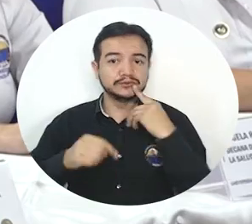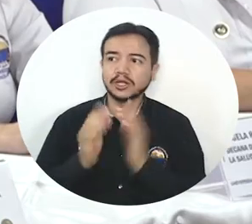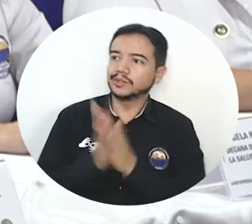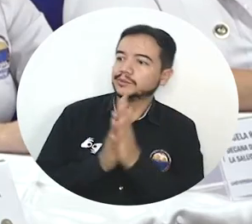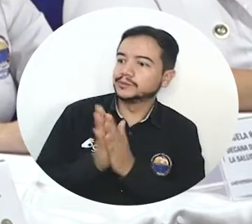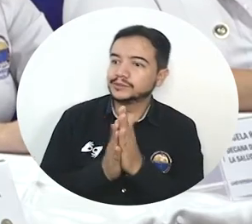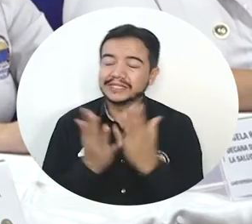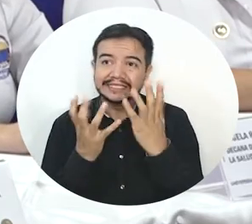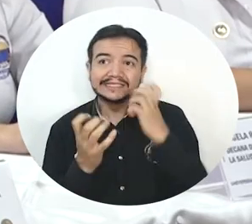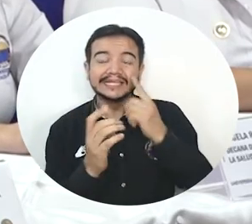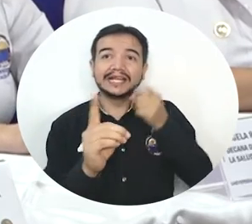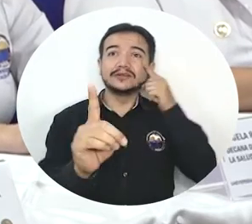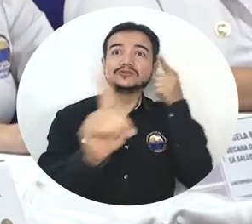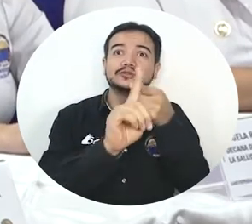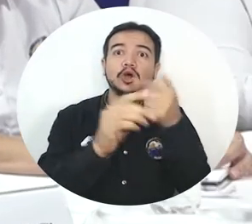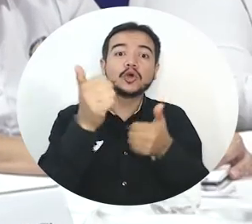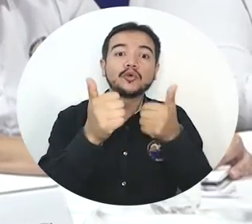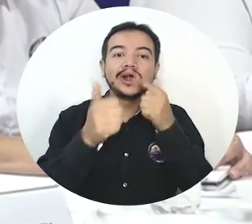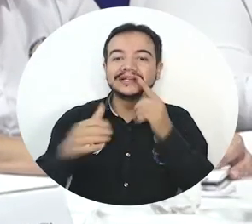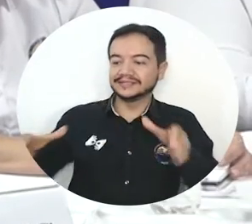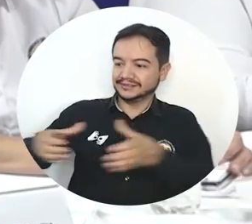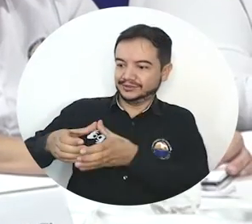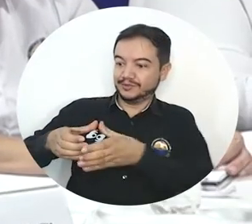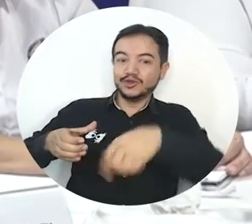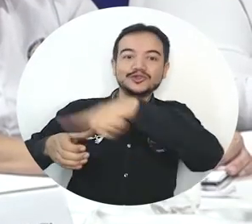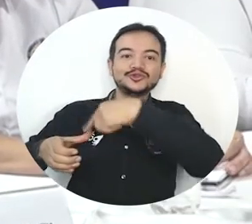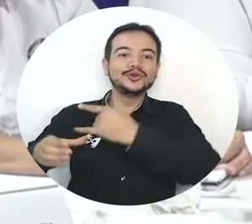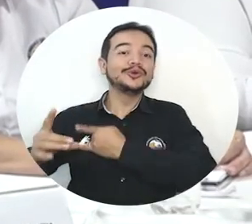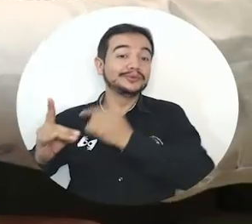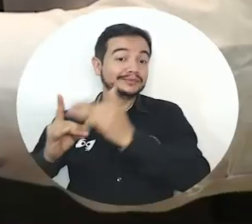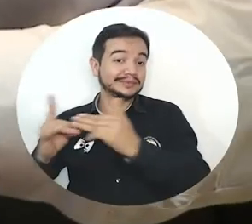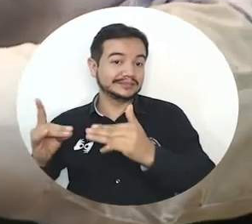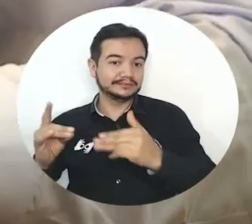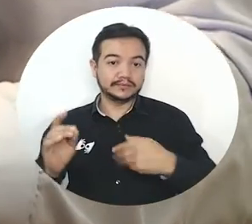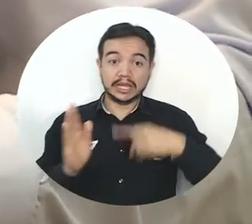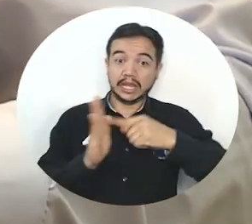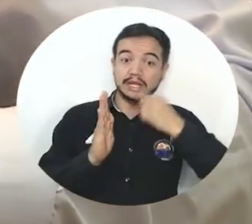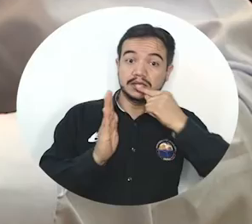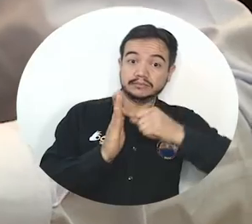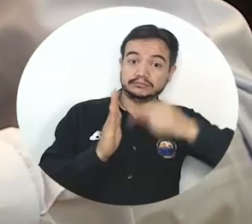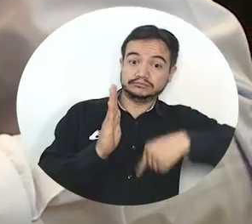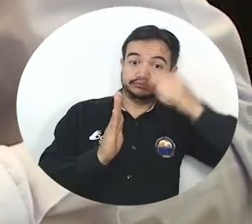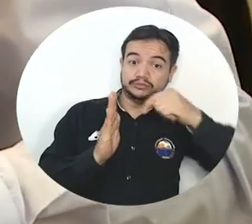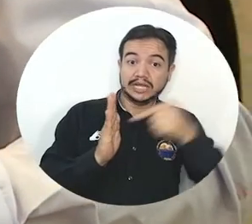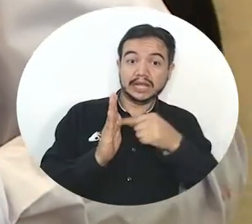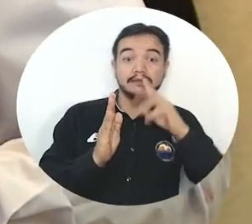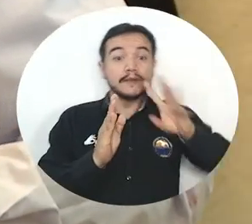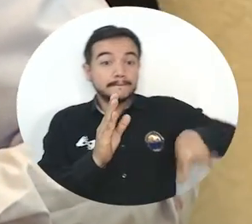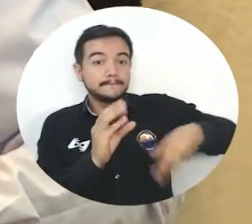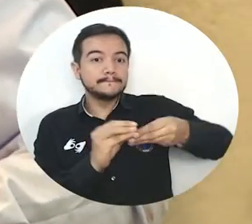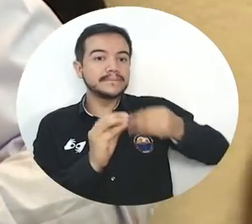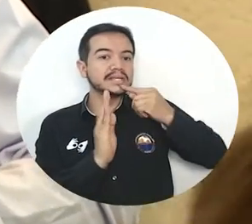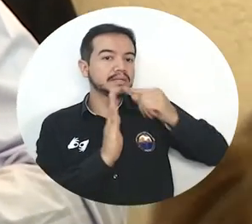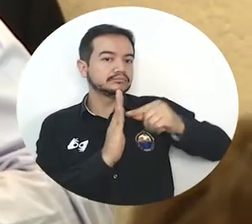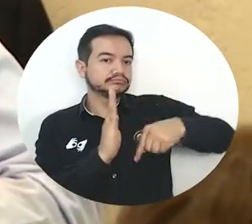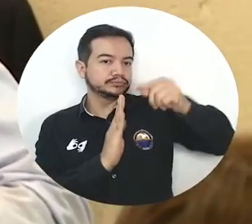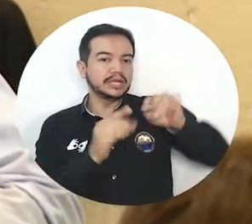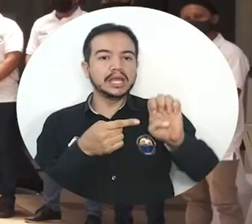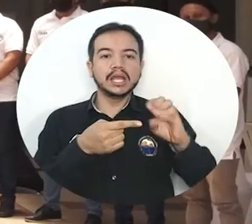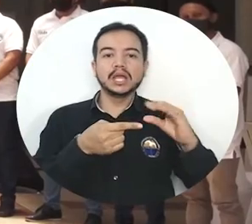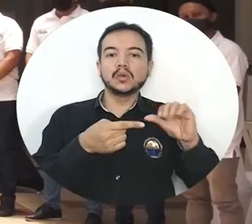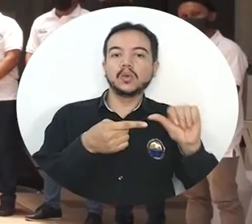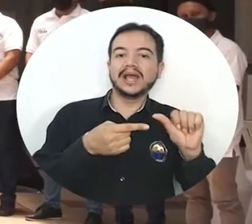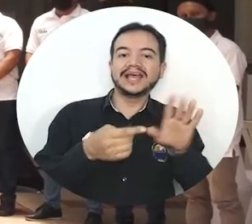ciudad tiene esperanza. Su esperanza está ahí, en las aulas de la Universidad del Magdalena. La Acreditación Internacional Arcusur se une a la Acreditación